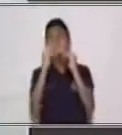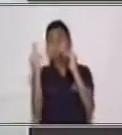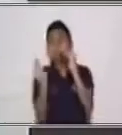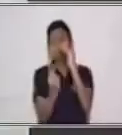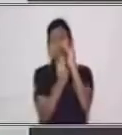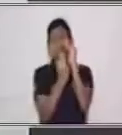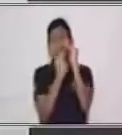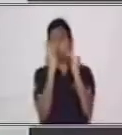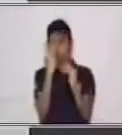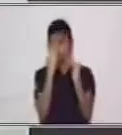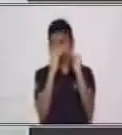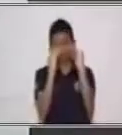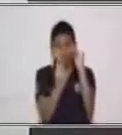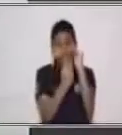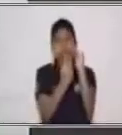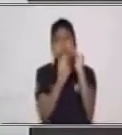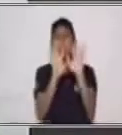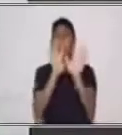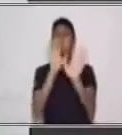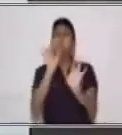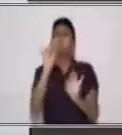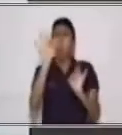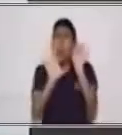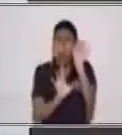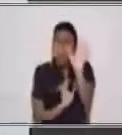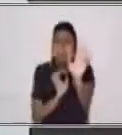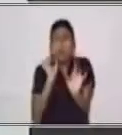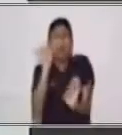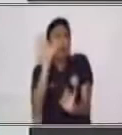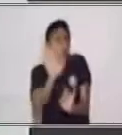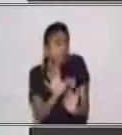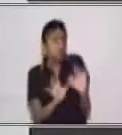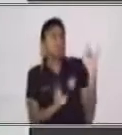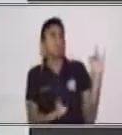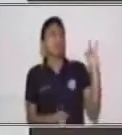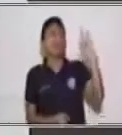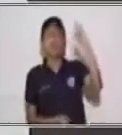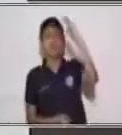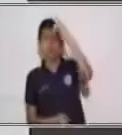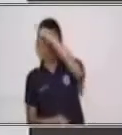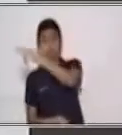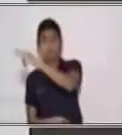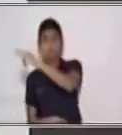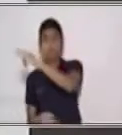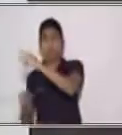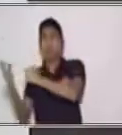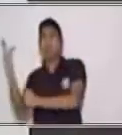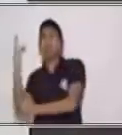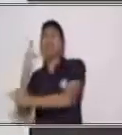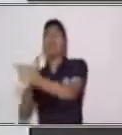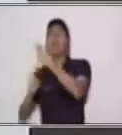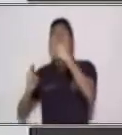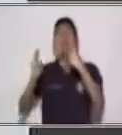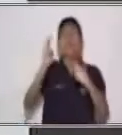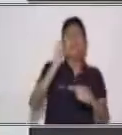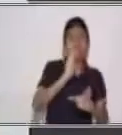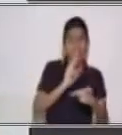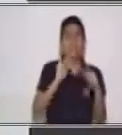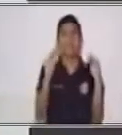Él, a veces, viaja y cuando él regresa, me visita nuevamente.